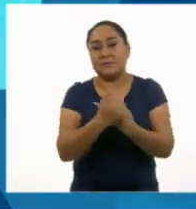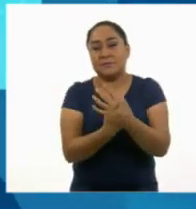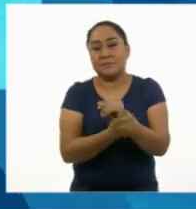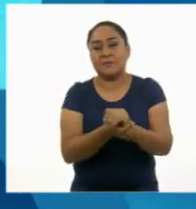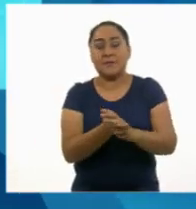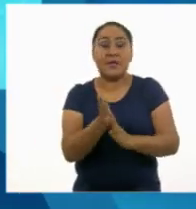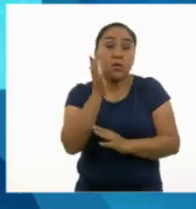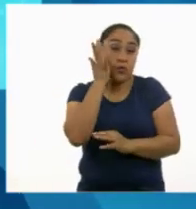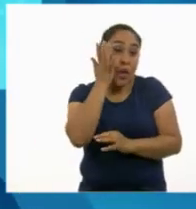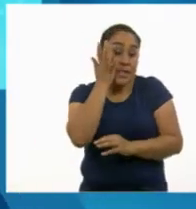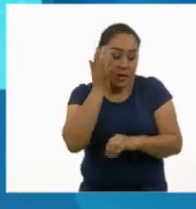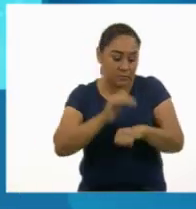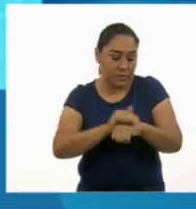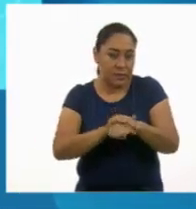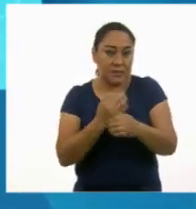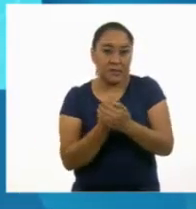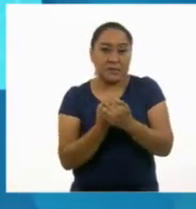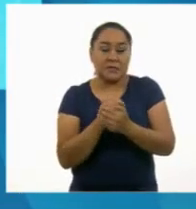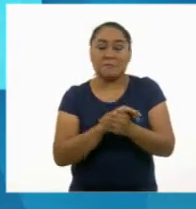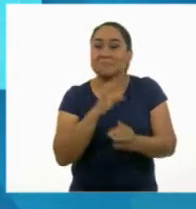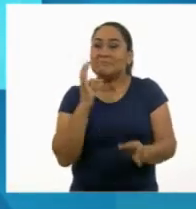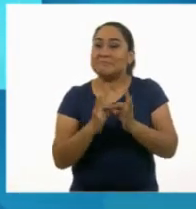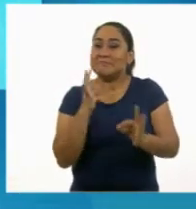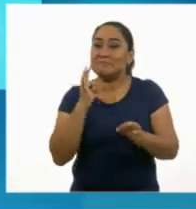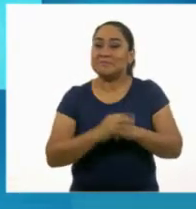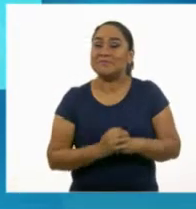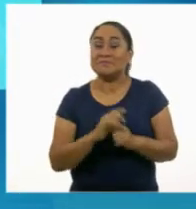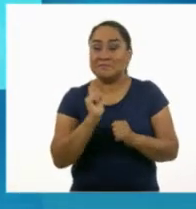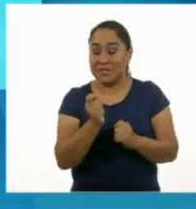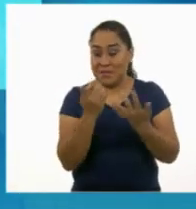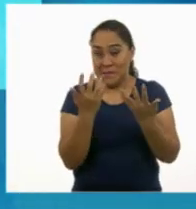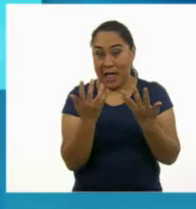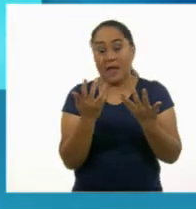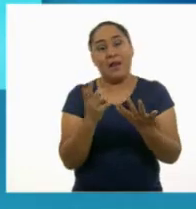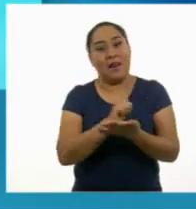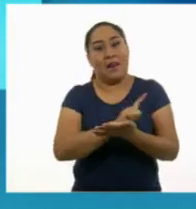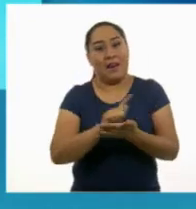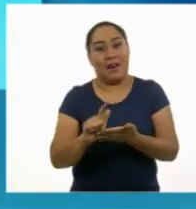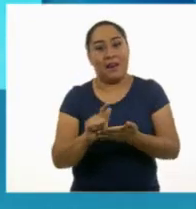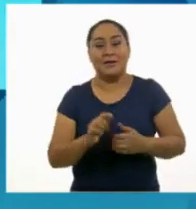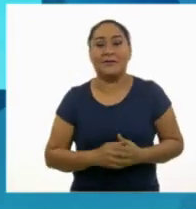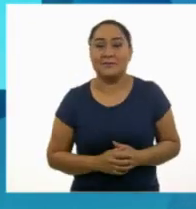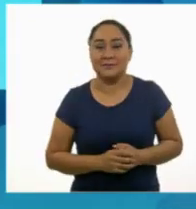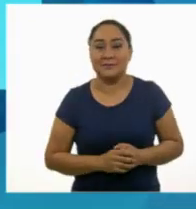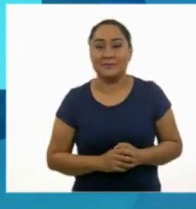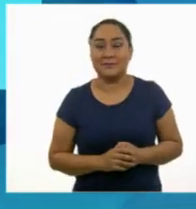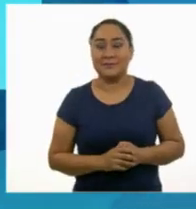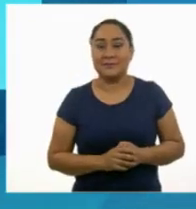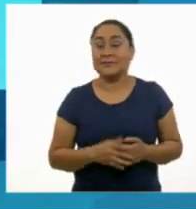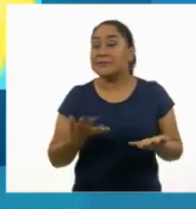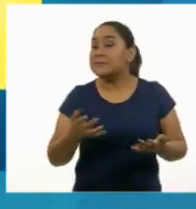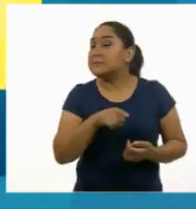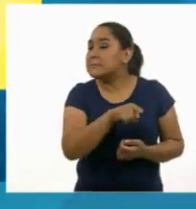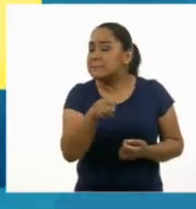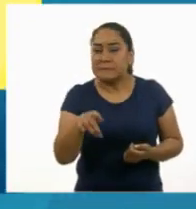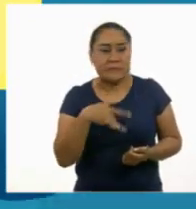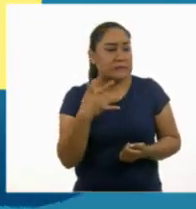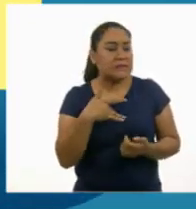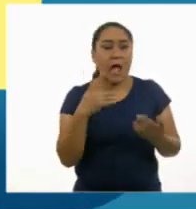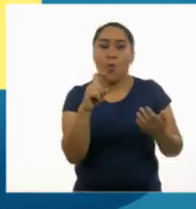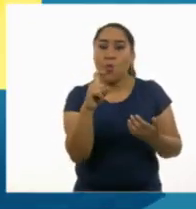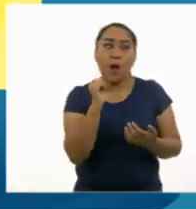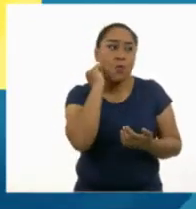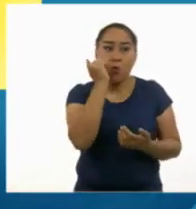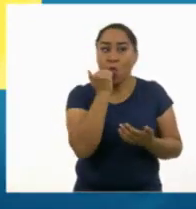Sécalas con una toalla. ¡Y listo! Tus manos están limpias. Si no tienes agua y